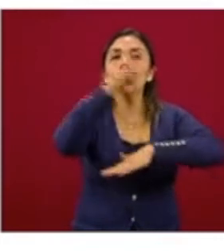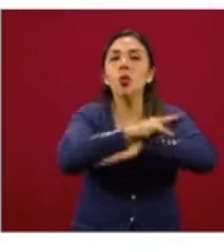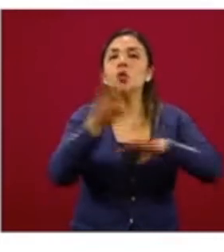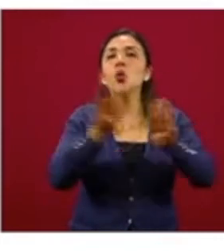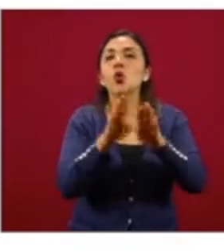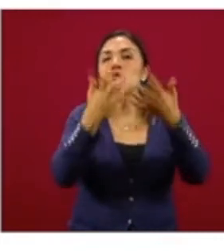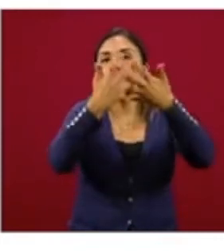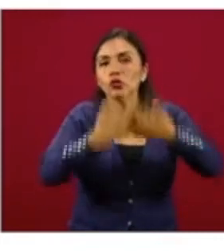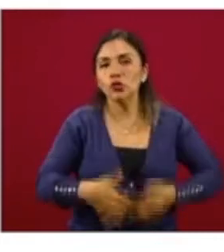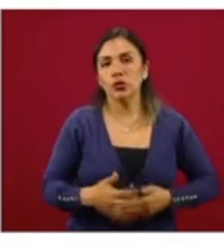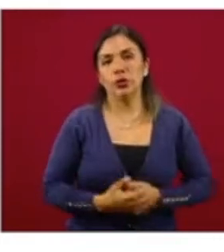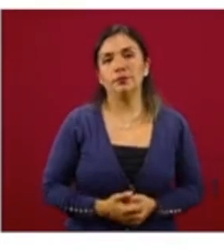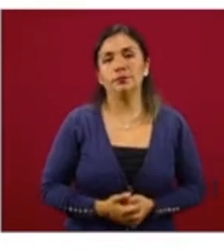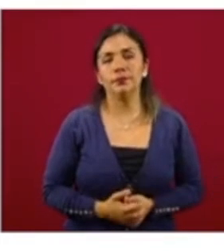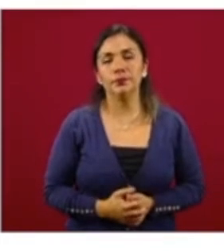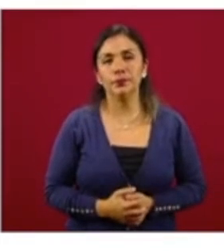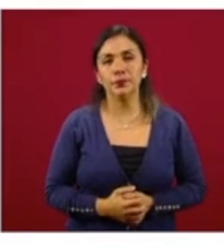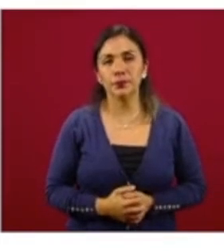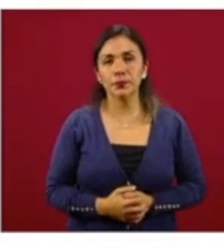La que sigue.